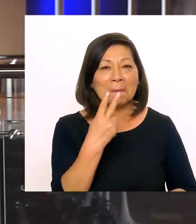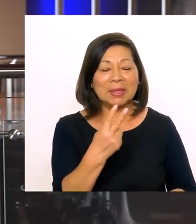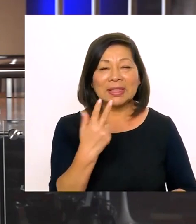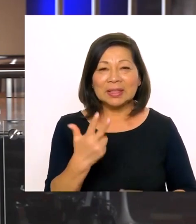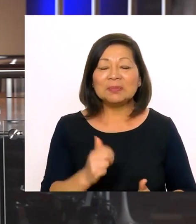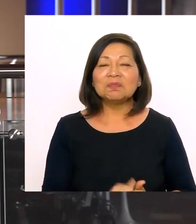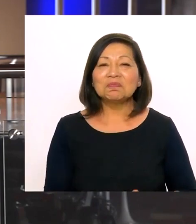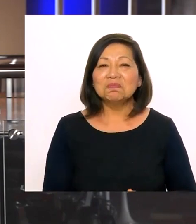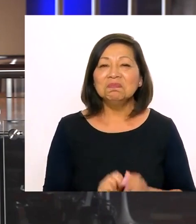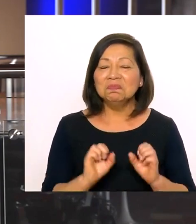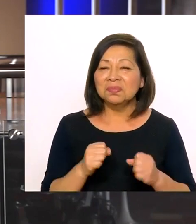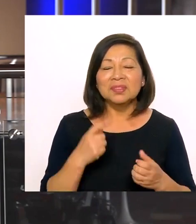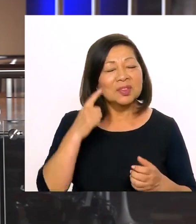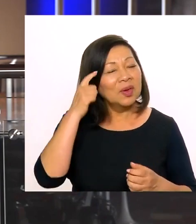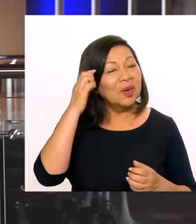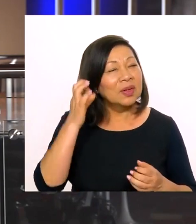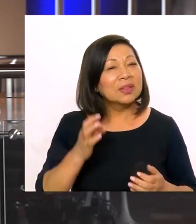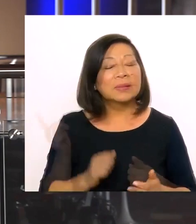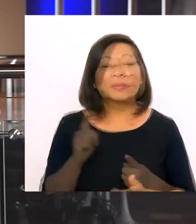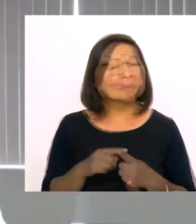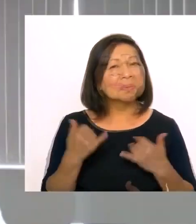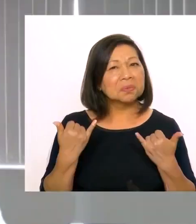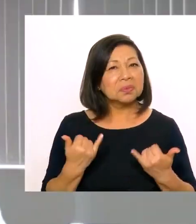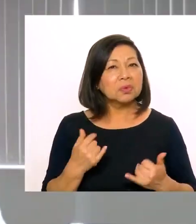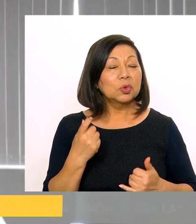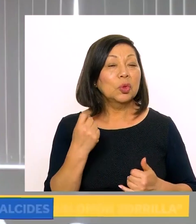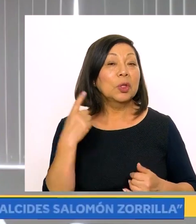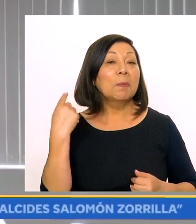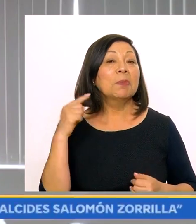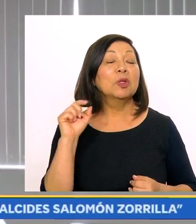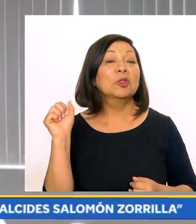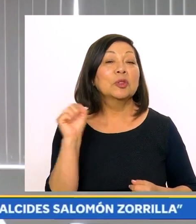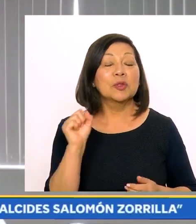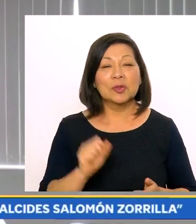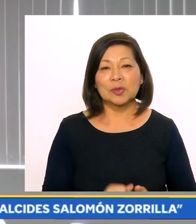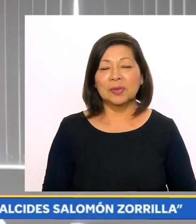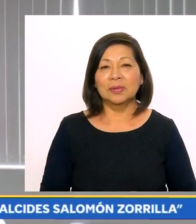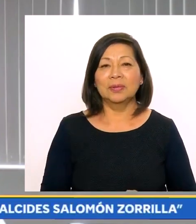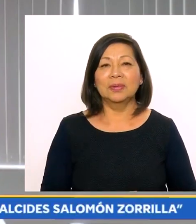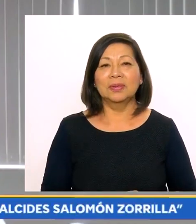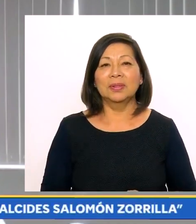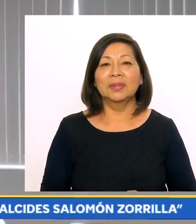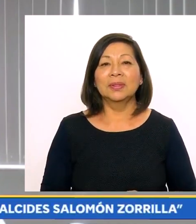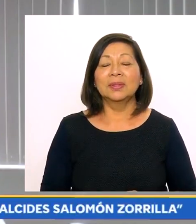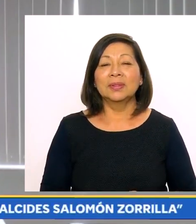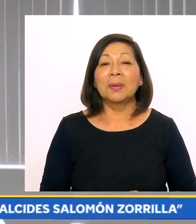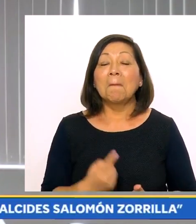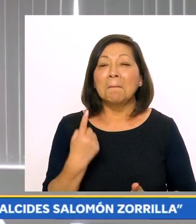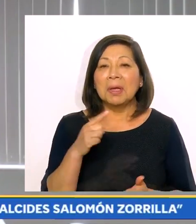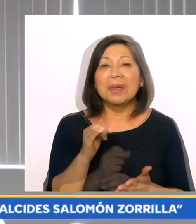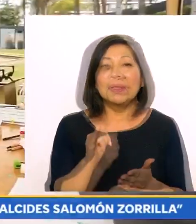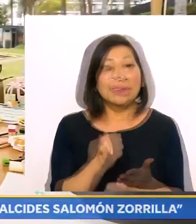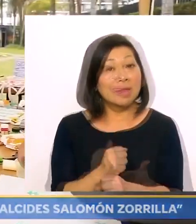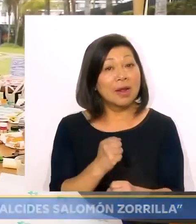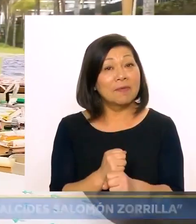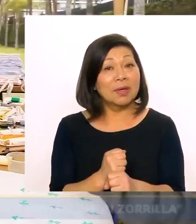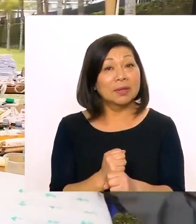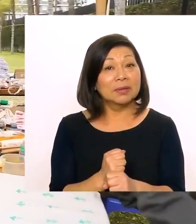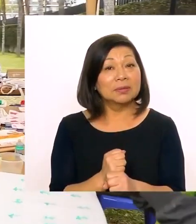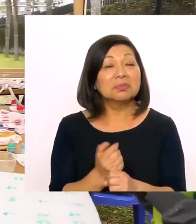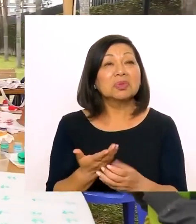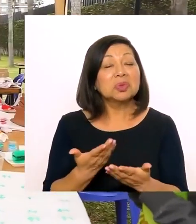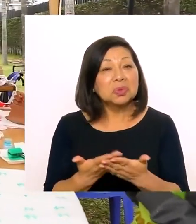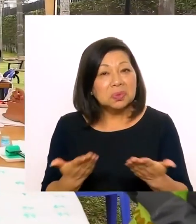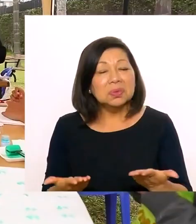este próximo año 2023. Tenemos una inversión hasta ahora estimada de 11 millones de soles. Queremos